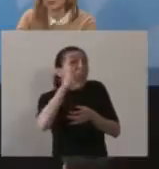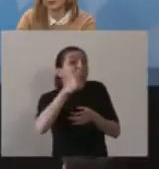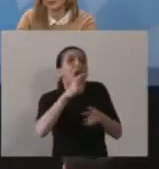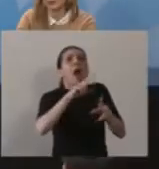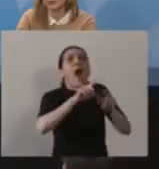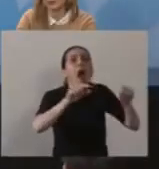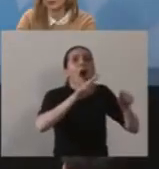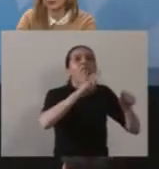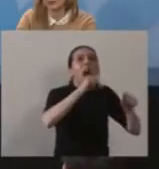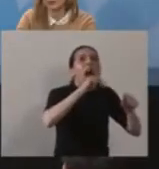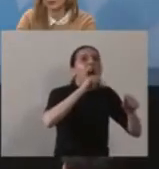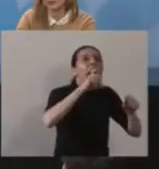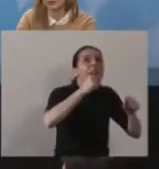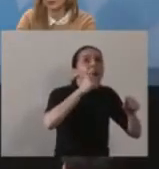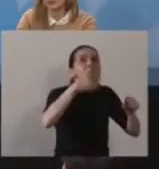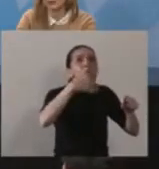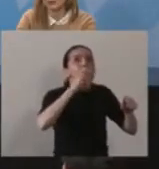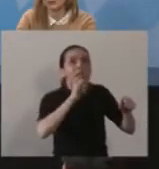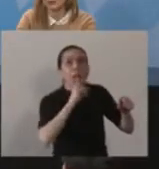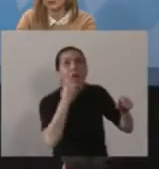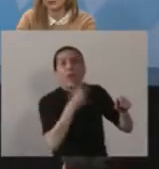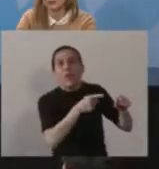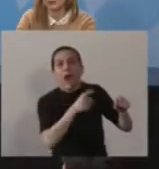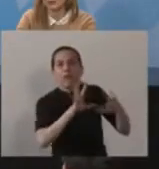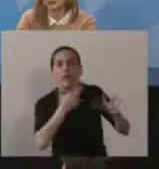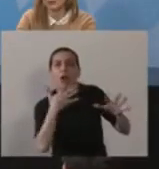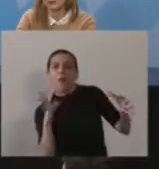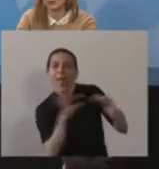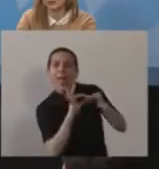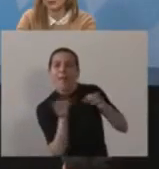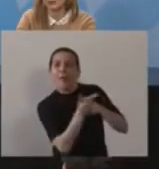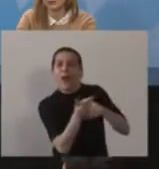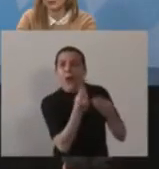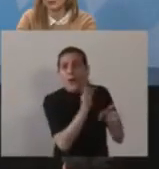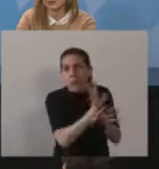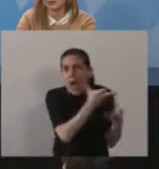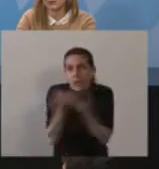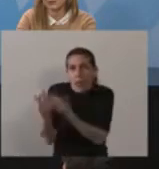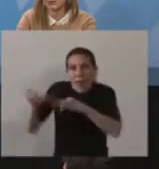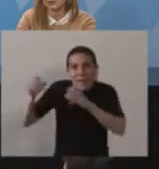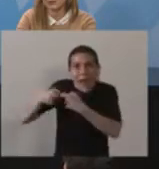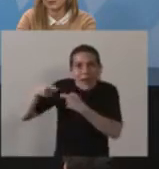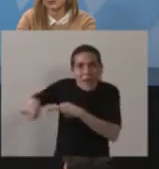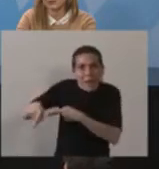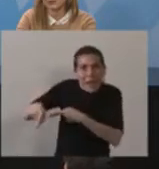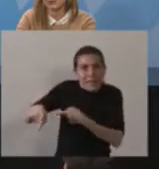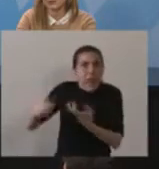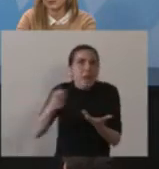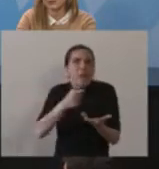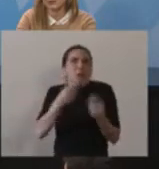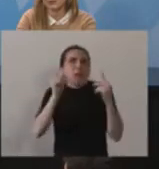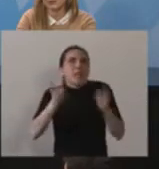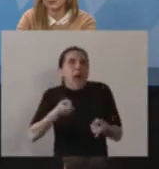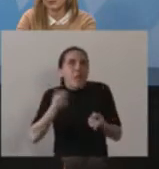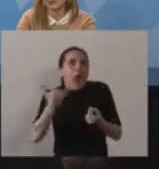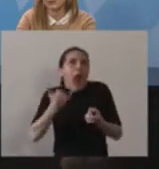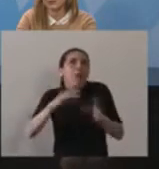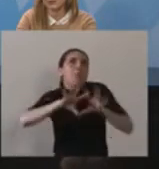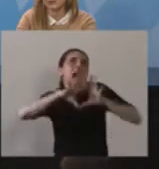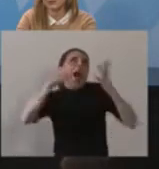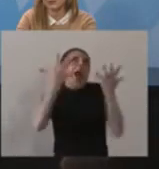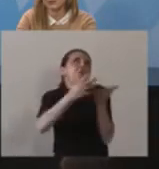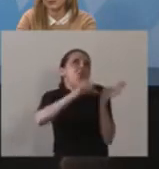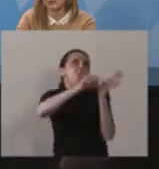que puede ser una analogía que creo puede ser, digamos, una seña mundial también para muchas compañías